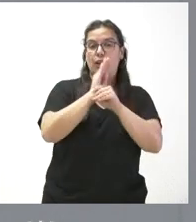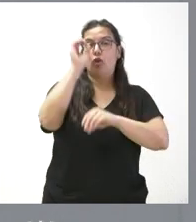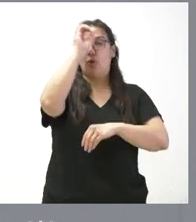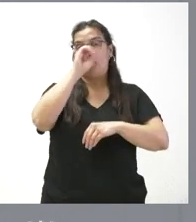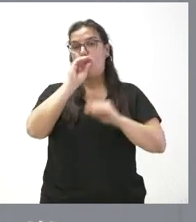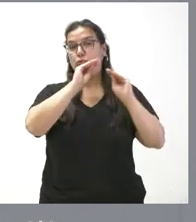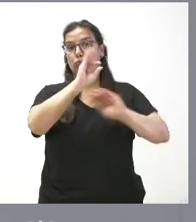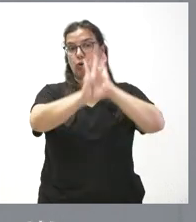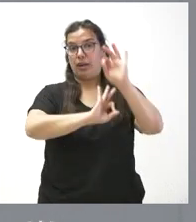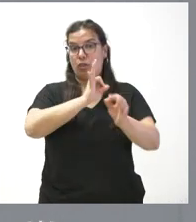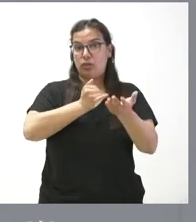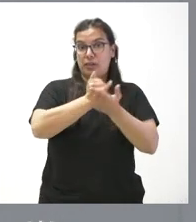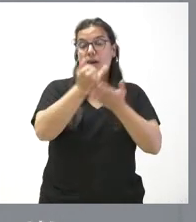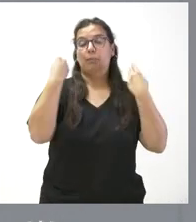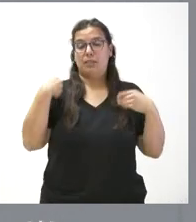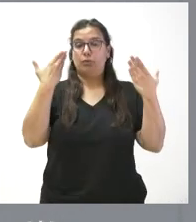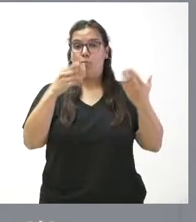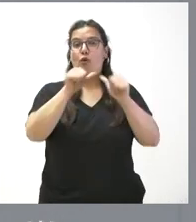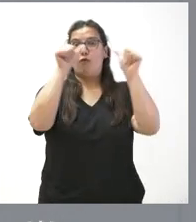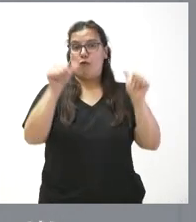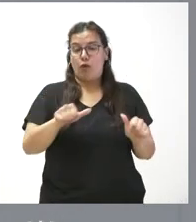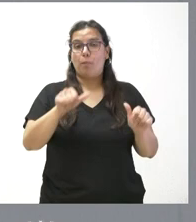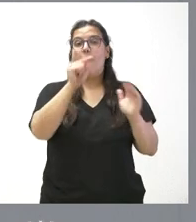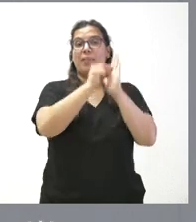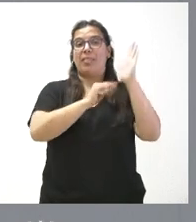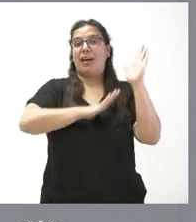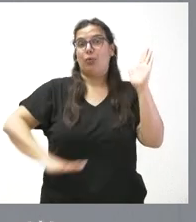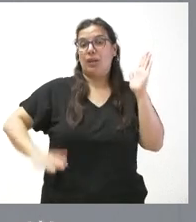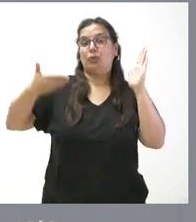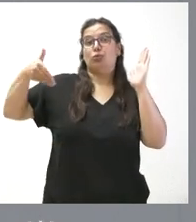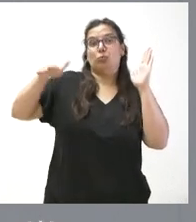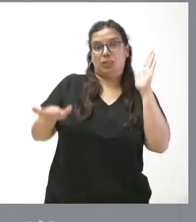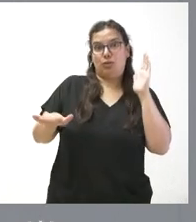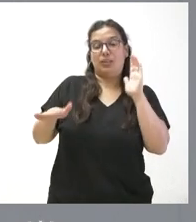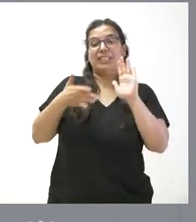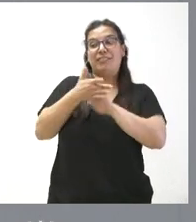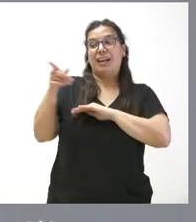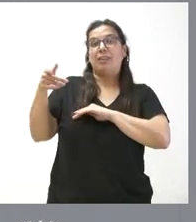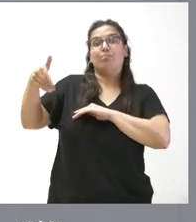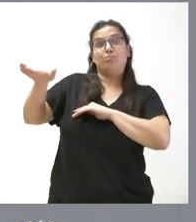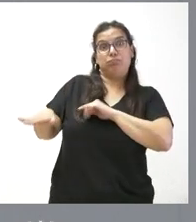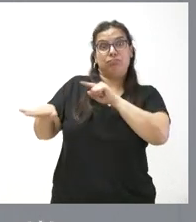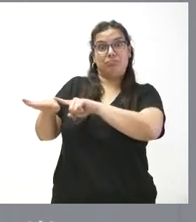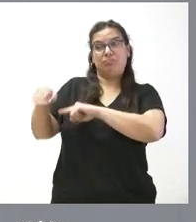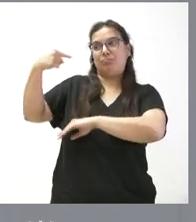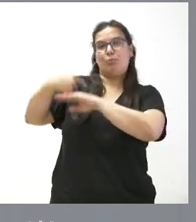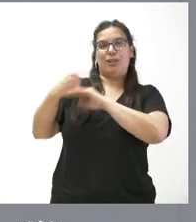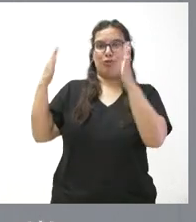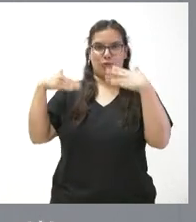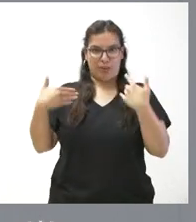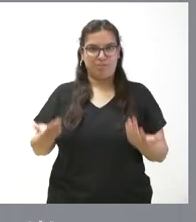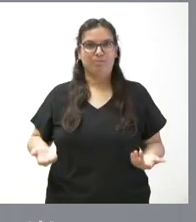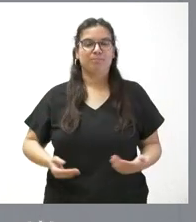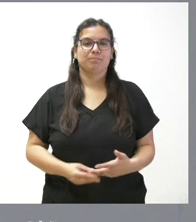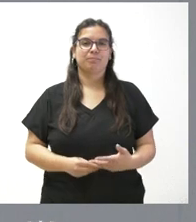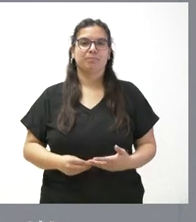precisamente esta medida cautelar de suspensión que lo que hace es decaer la aplicación de esa orden ministerial.